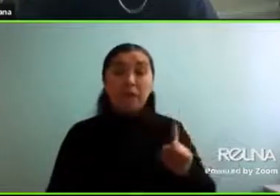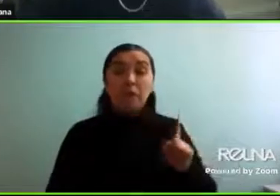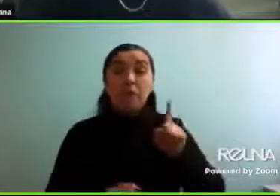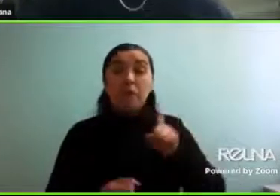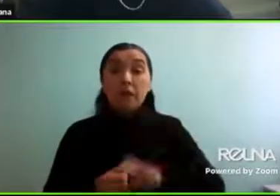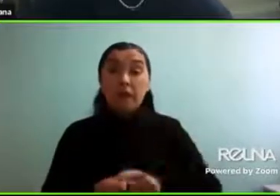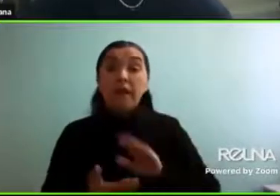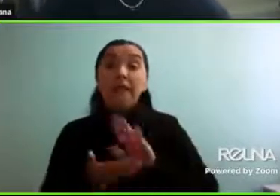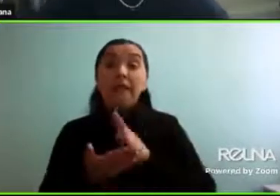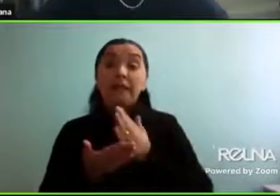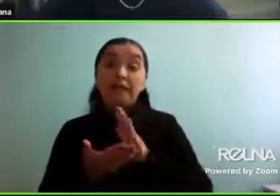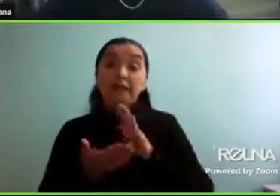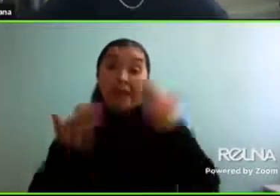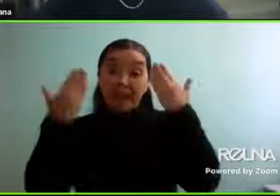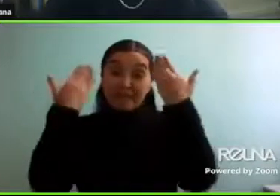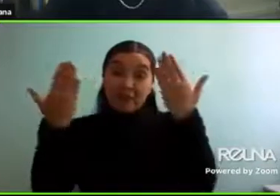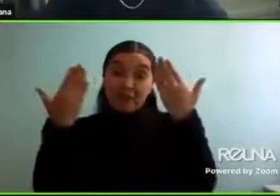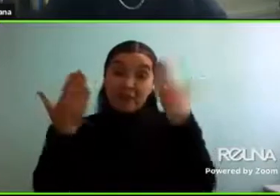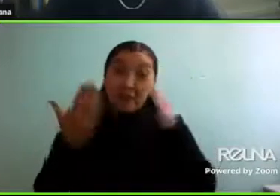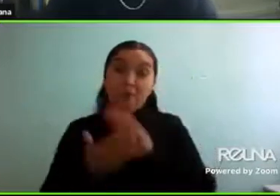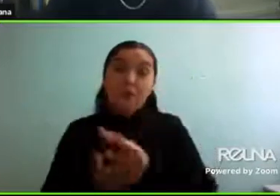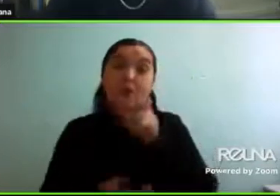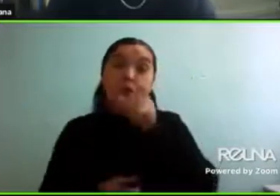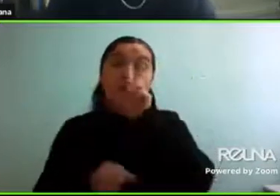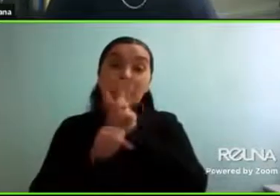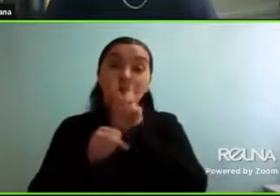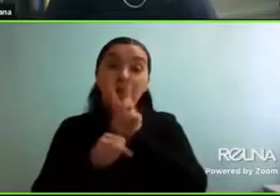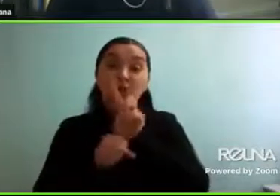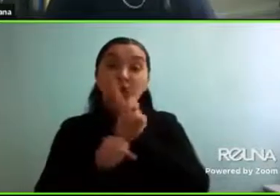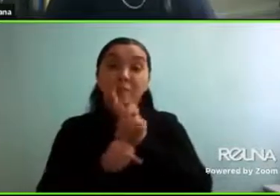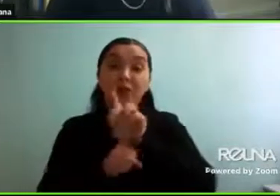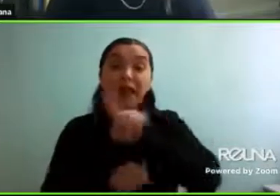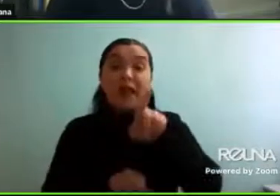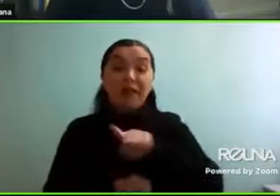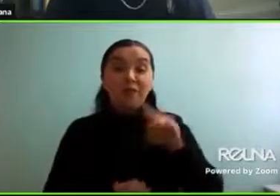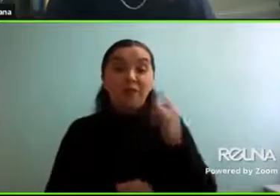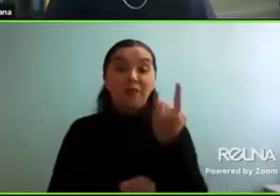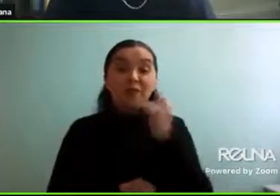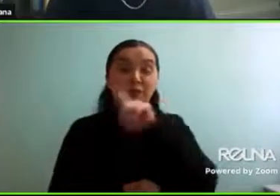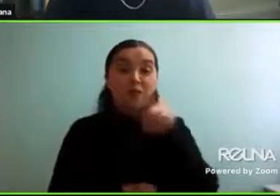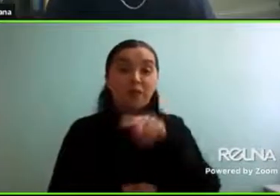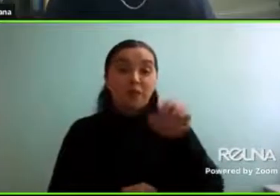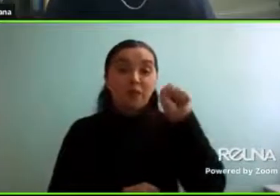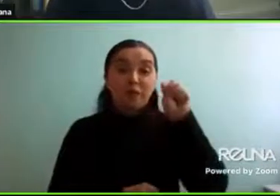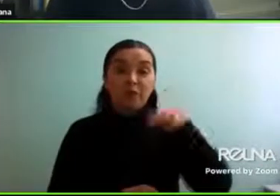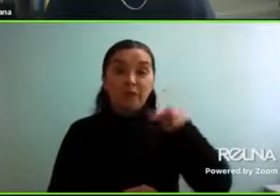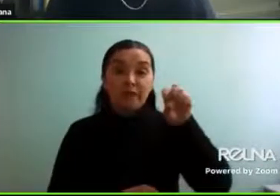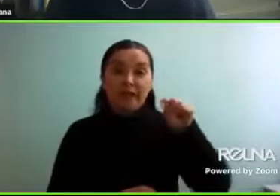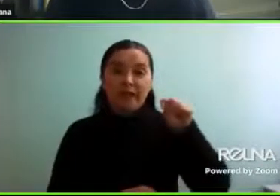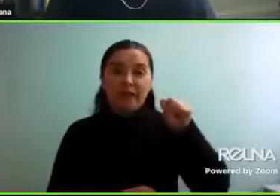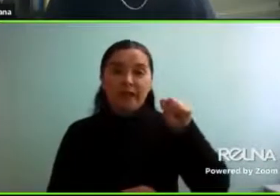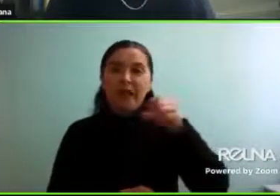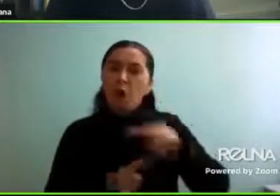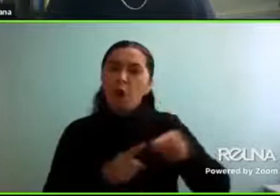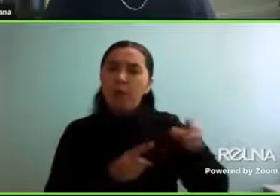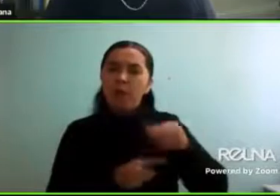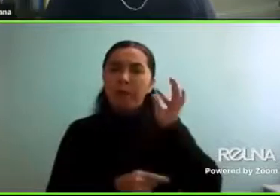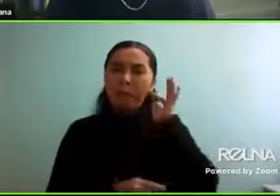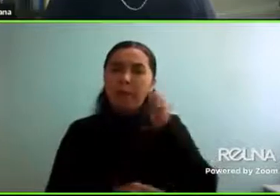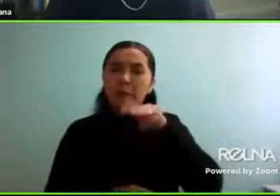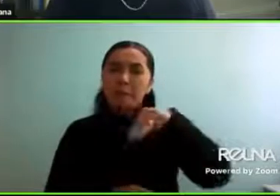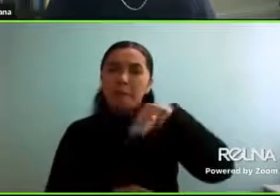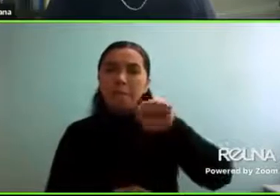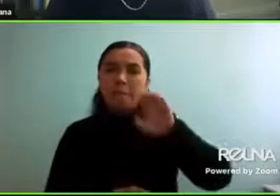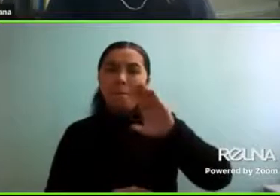profesora Susana y también Macarena, si no me equivoco. Macarena nos ve desde la comuna de Los Sauces,